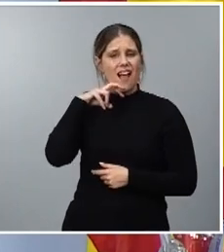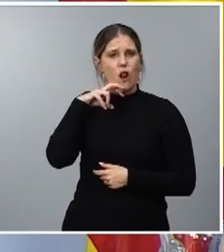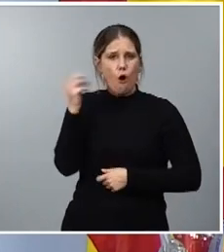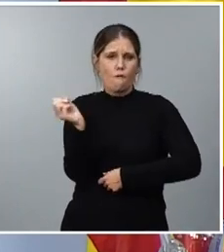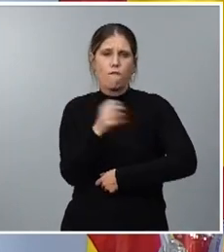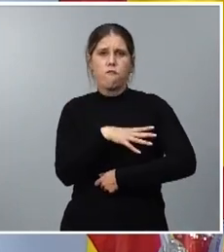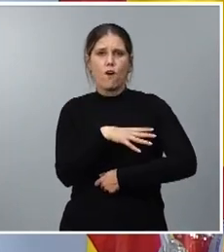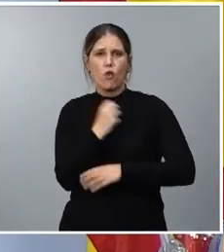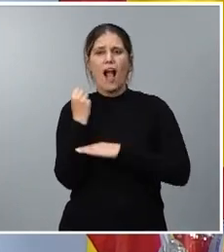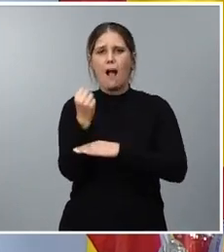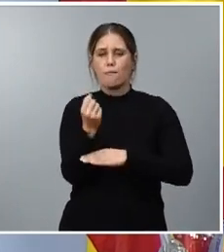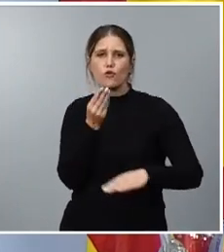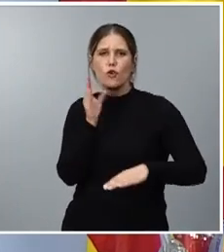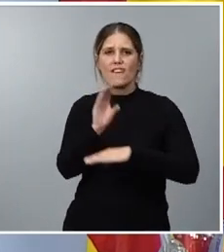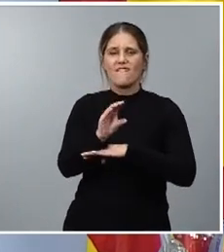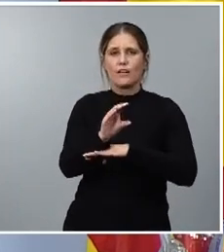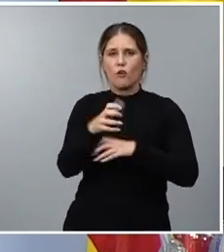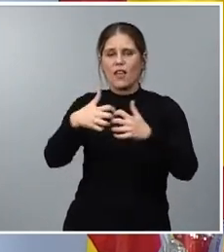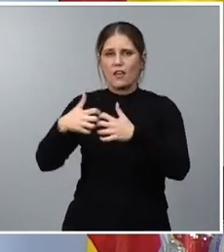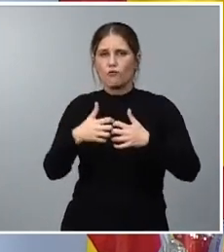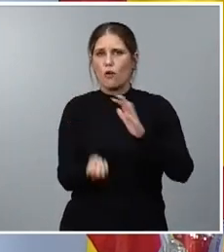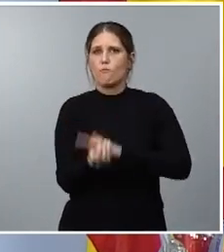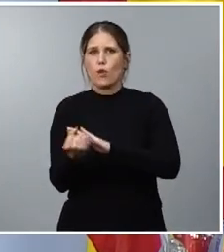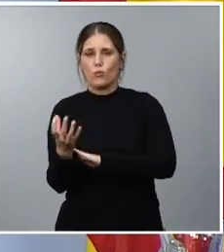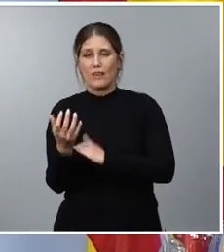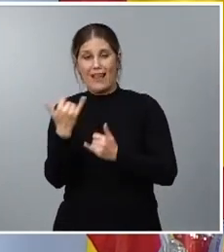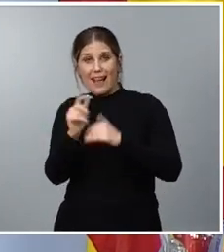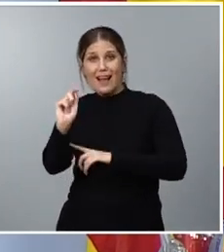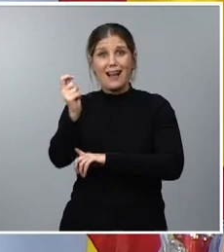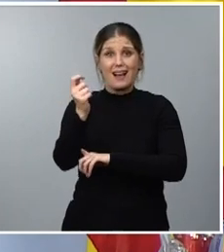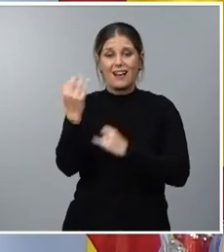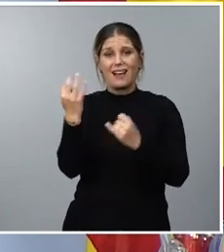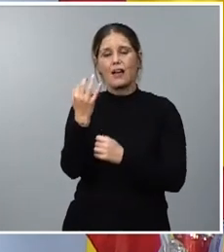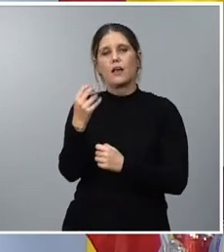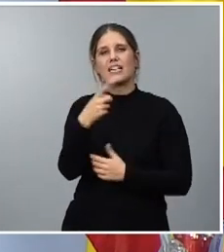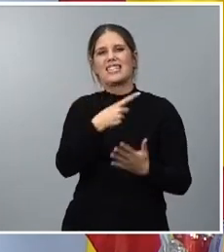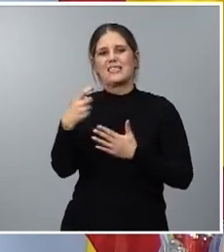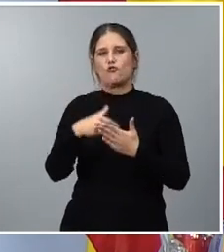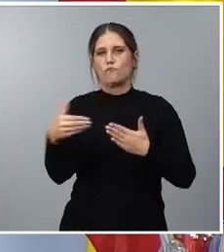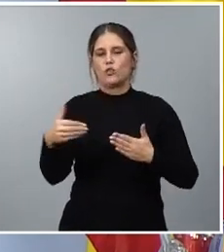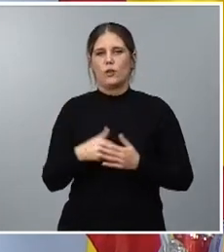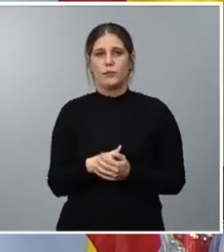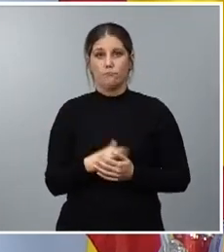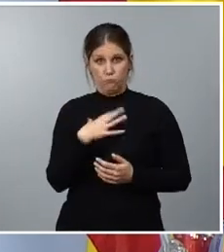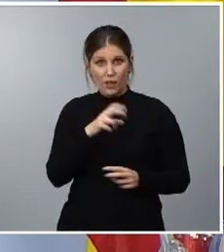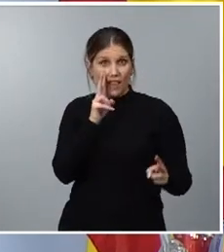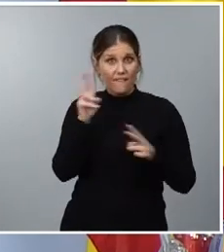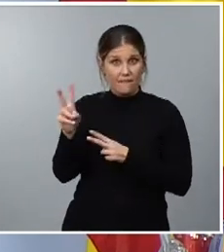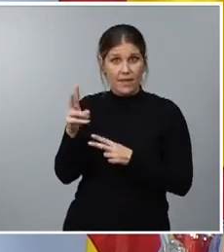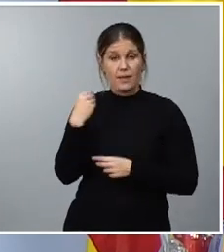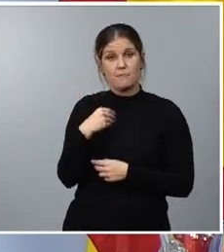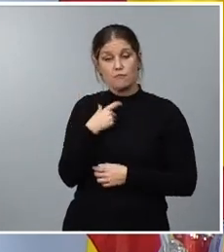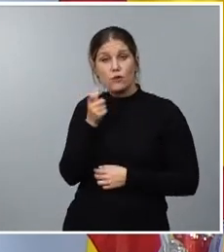apoyo a la inversión industrial productiva que alcanzará los 600 millones se pueden fijar que la partida